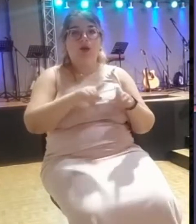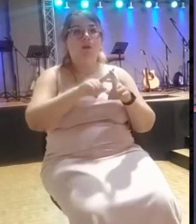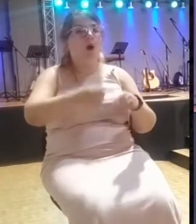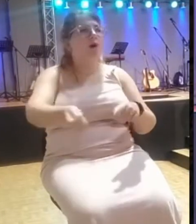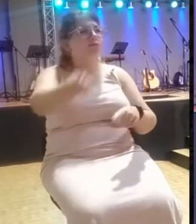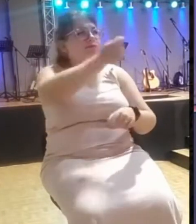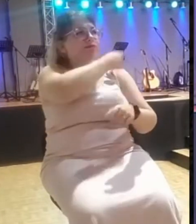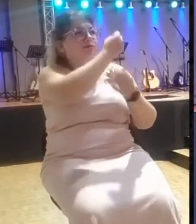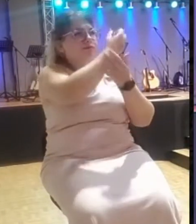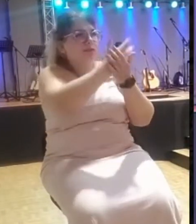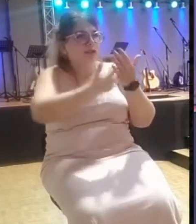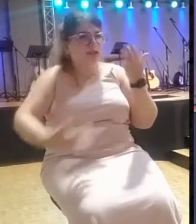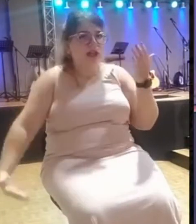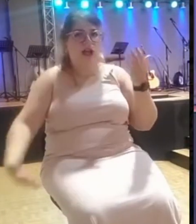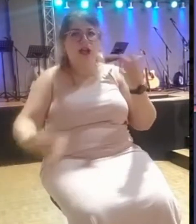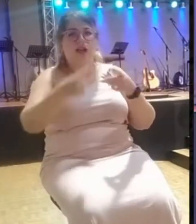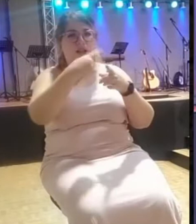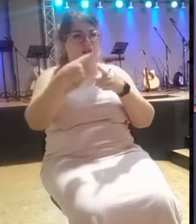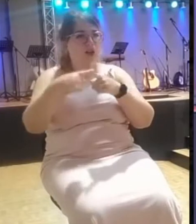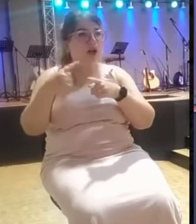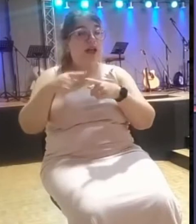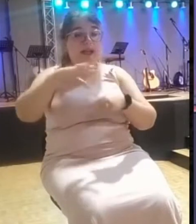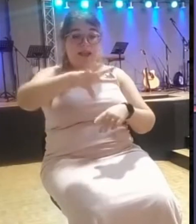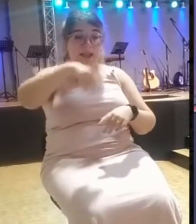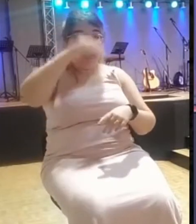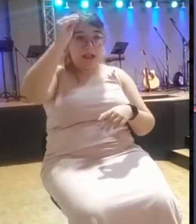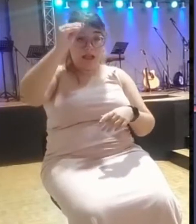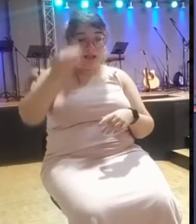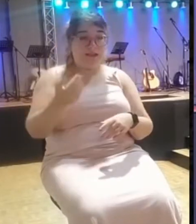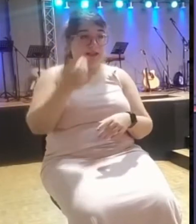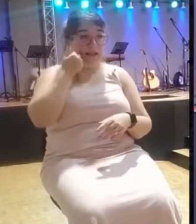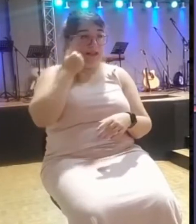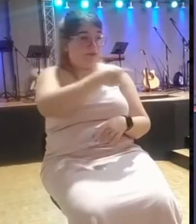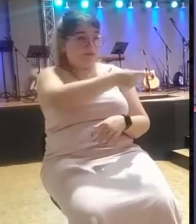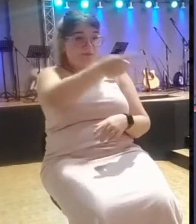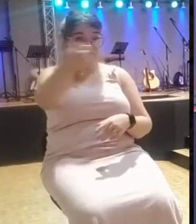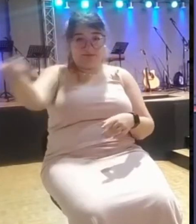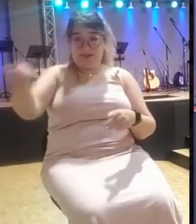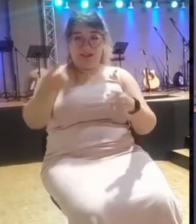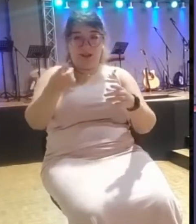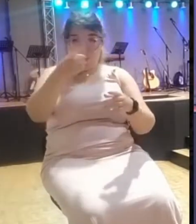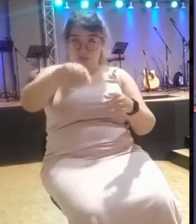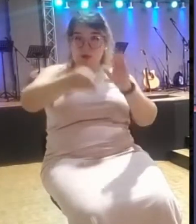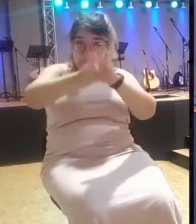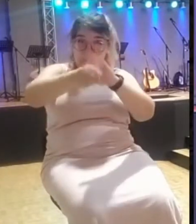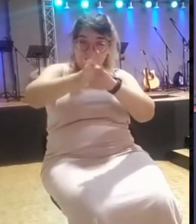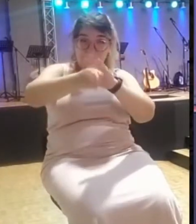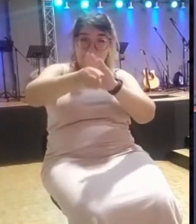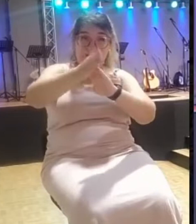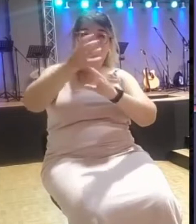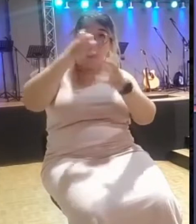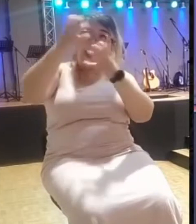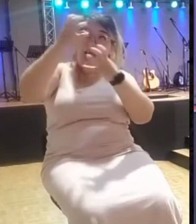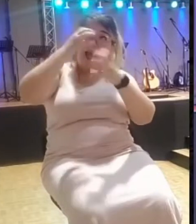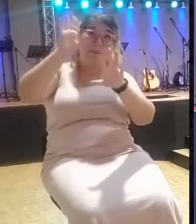chorreando sangre. Y entonces Elías se estaba riendo de ellos. Sí, sí, clamar, clamar, porque está durmiendo. Y como está,